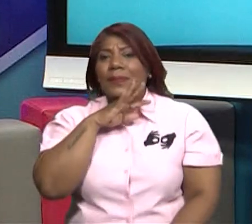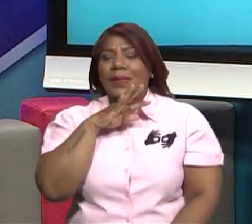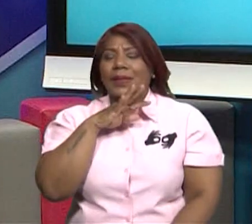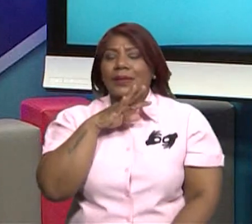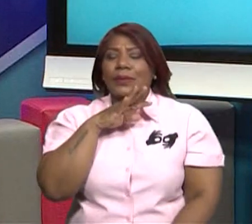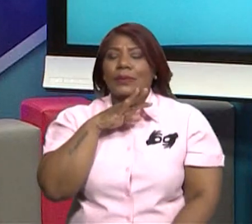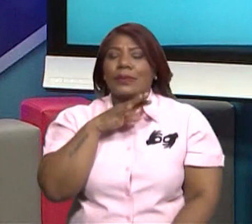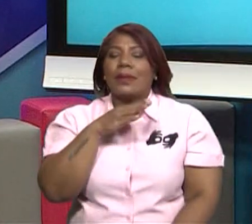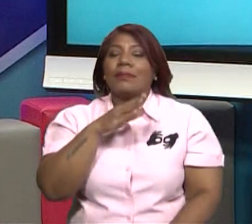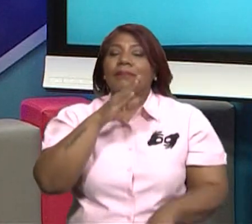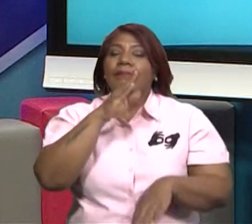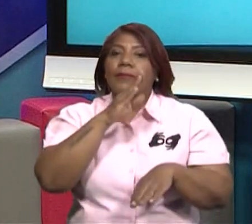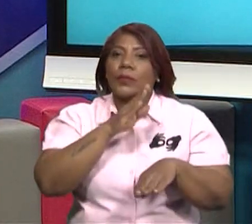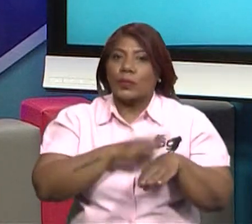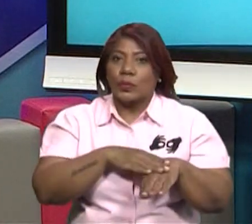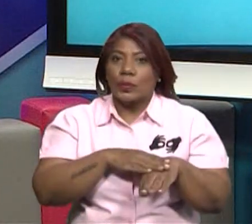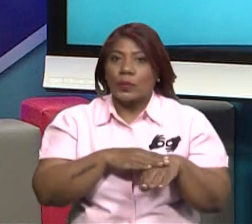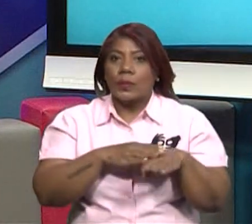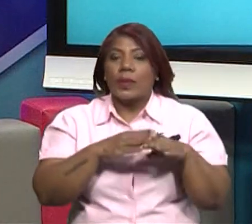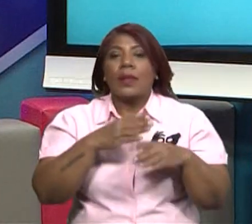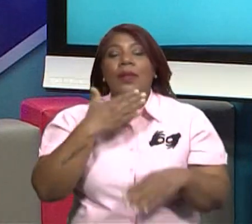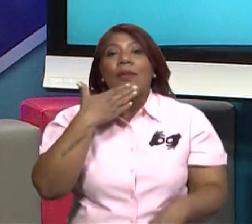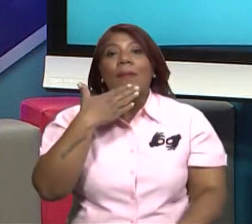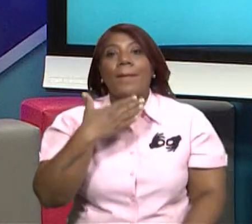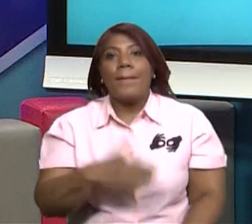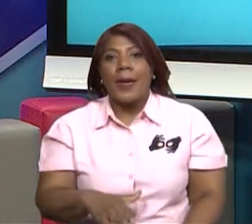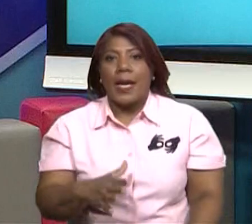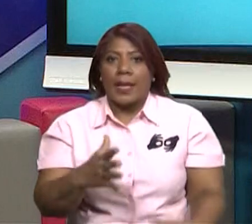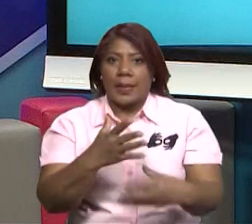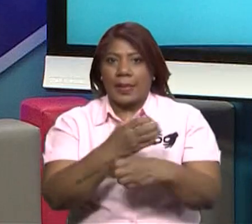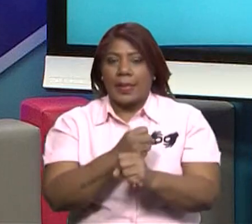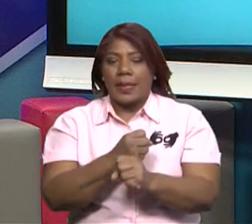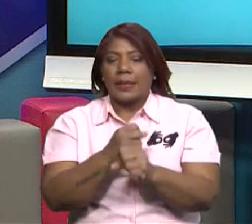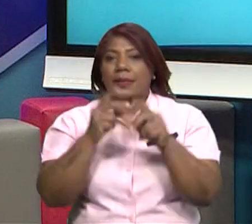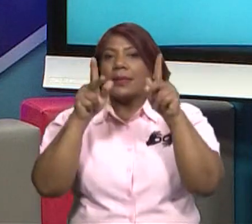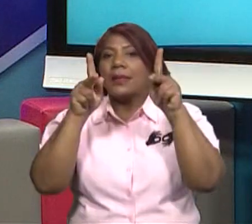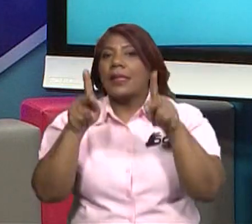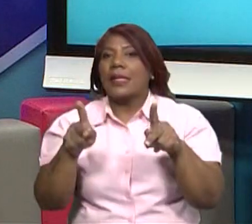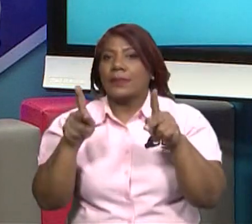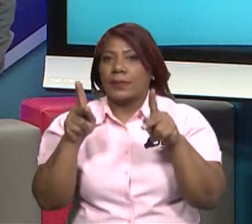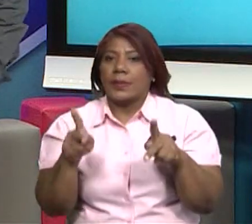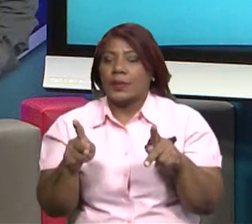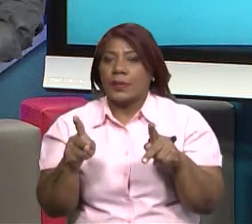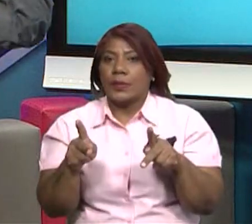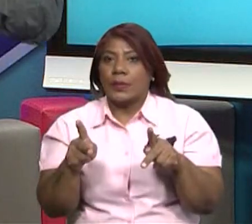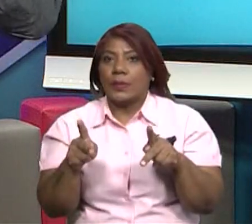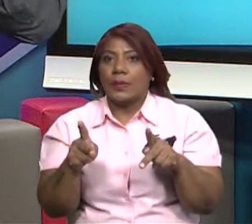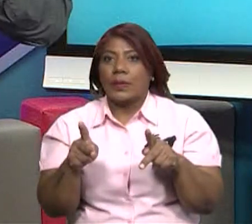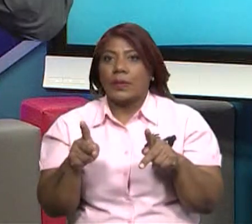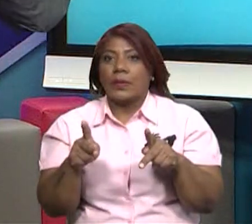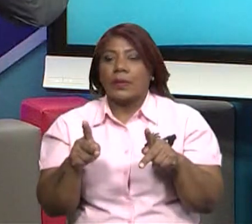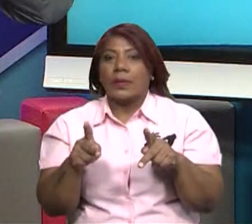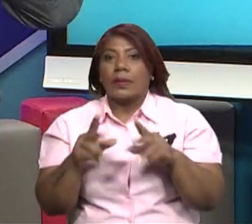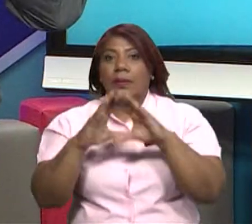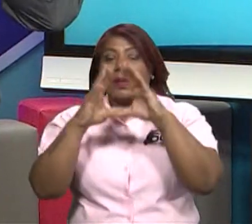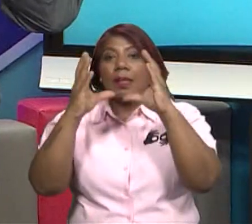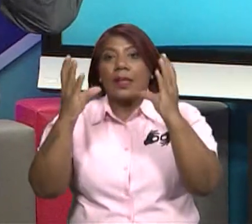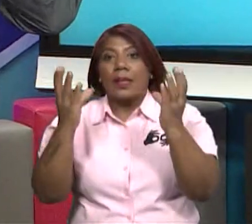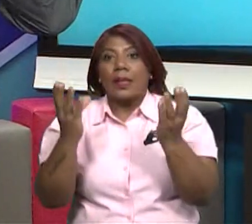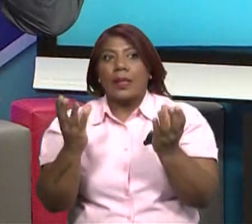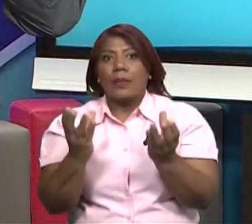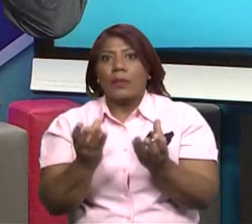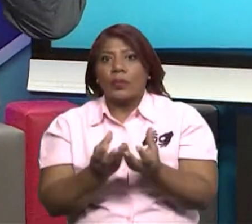actividades, nuestros malos hábitos, ¿ok? Y entonces, chicos, a nivel mundial, si estás usando esa